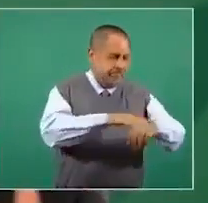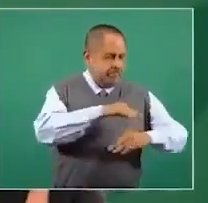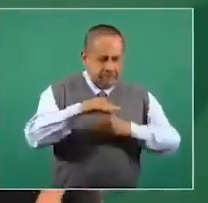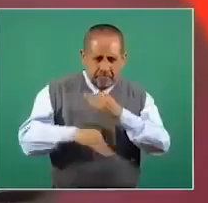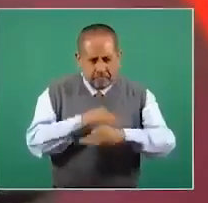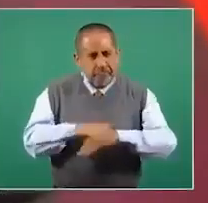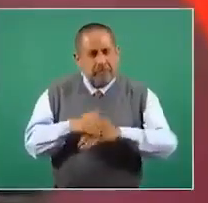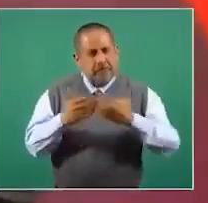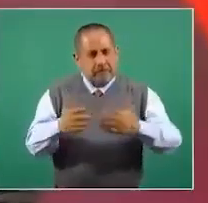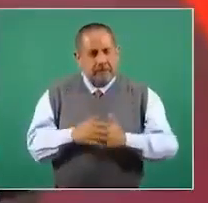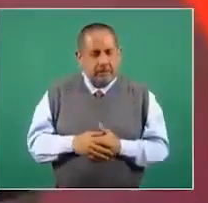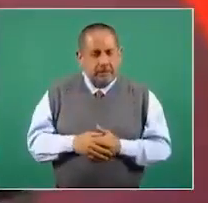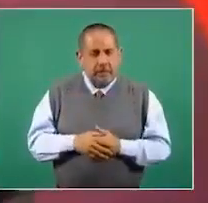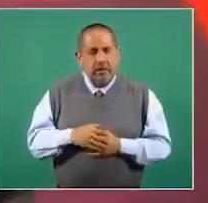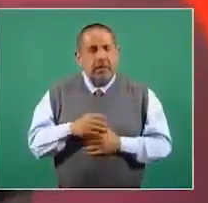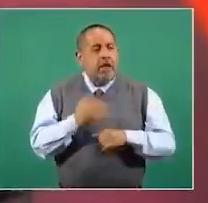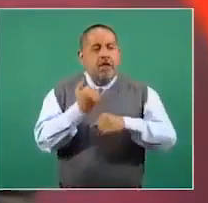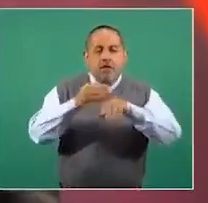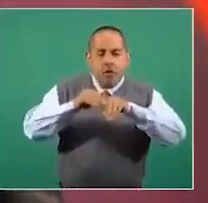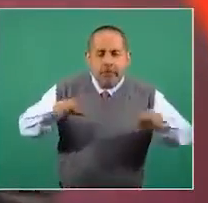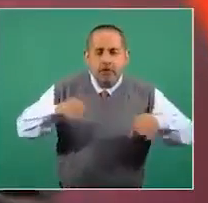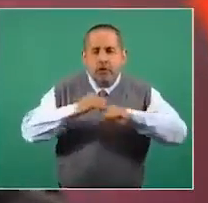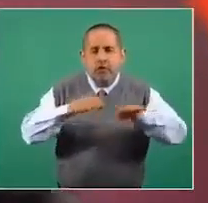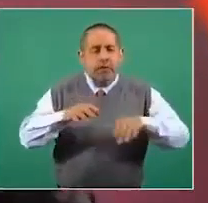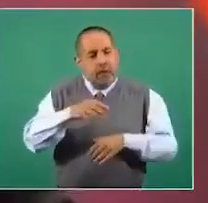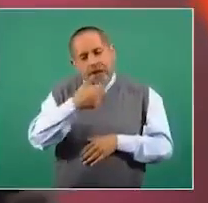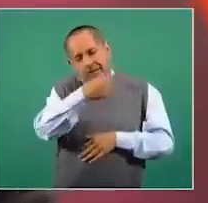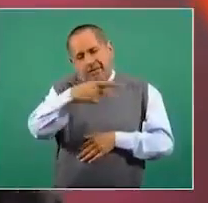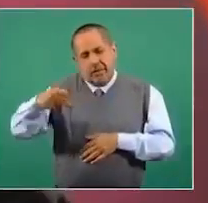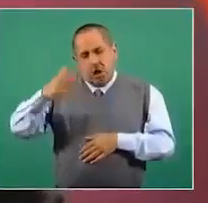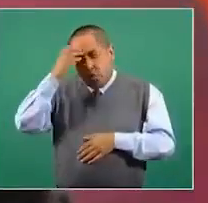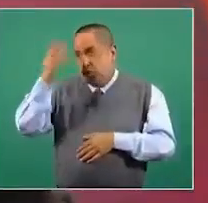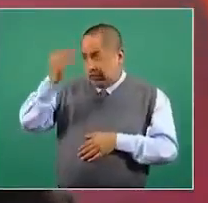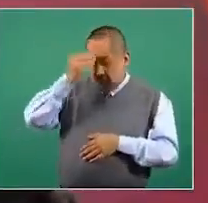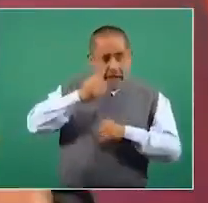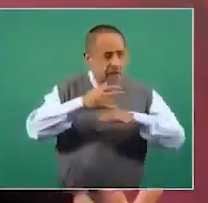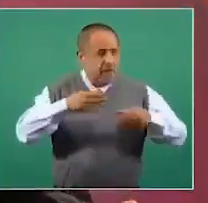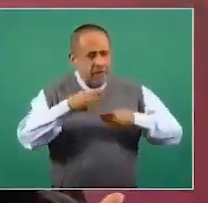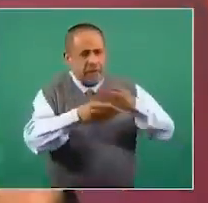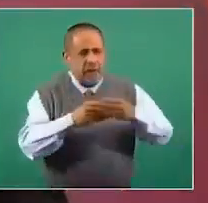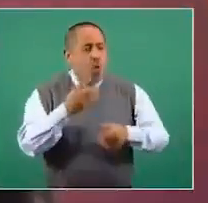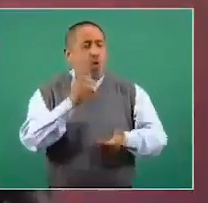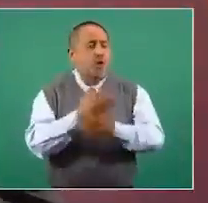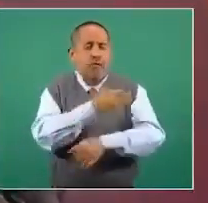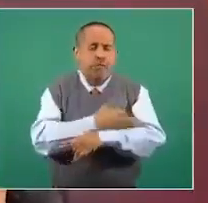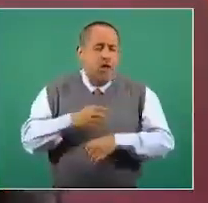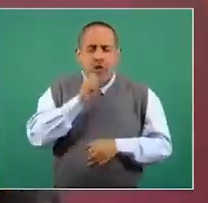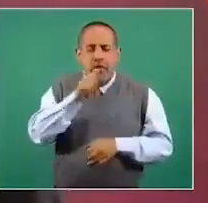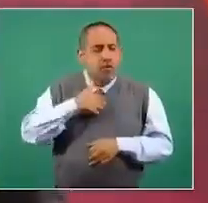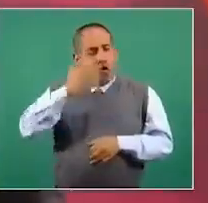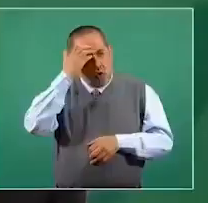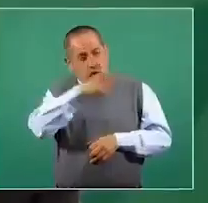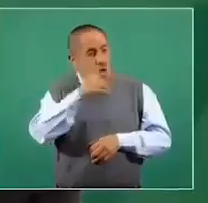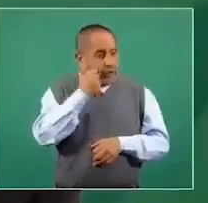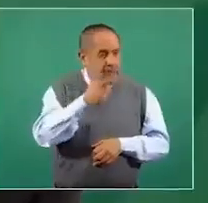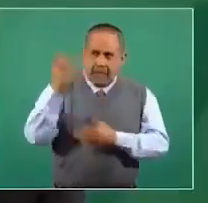a que facilite información a sus conocidas, conocidos, no solamente familiares, sino conocidos,